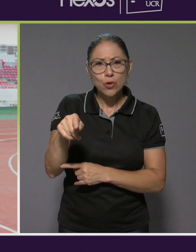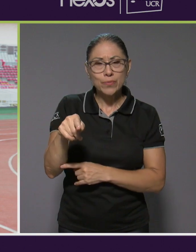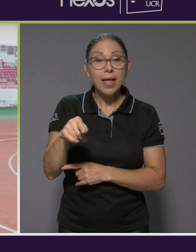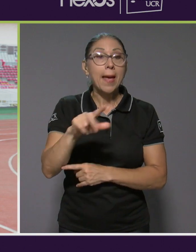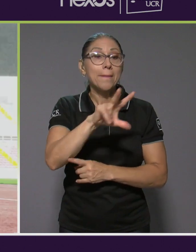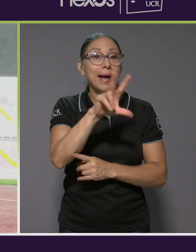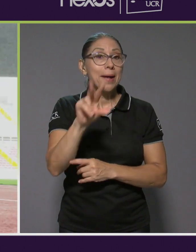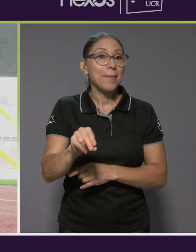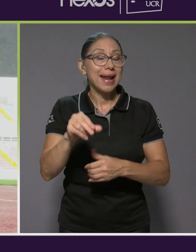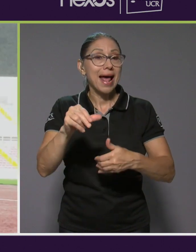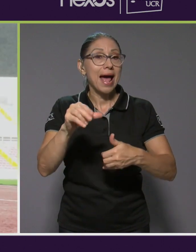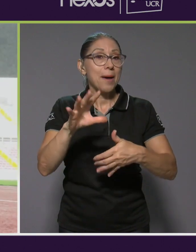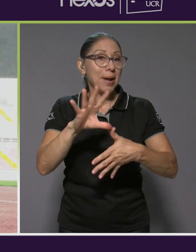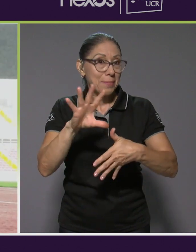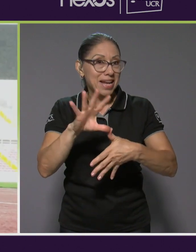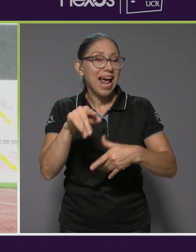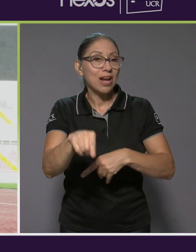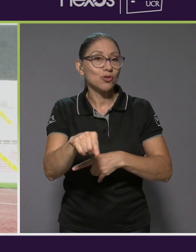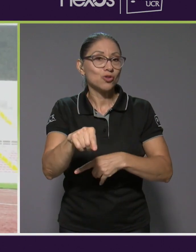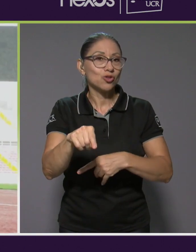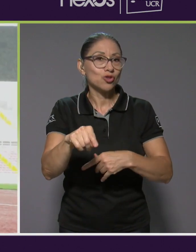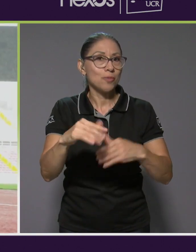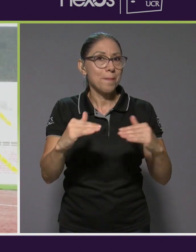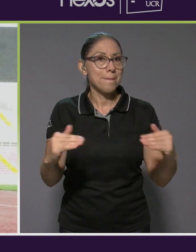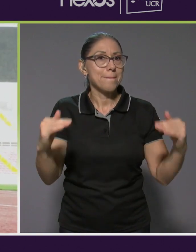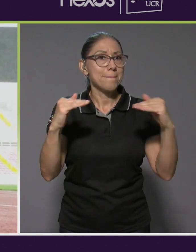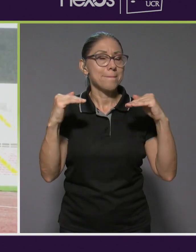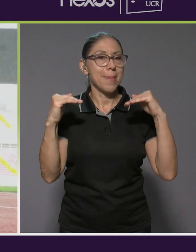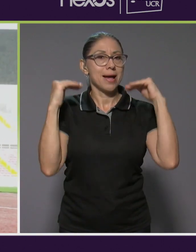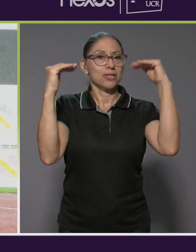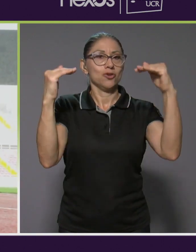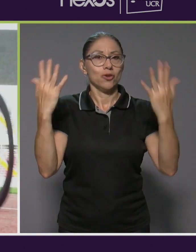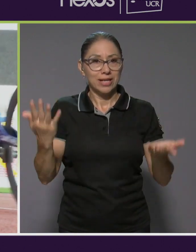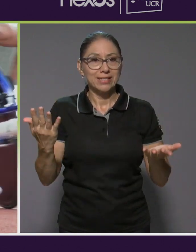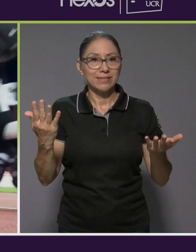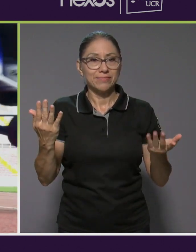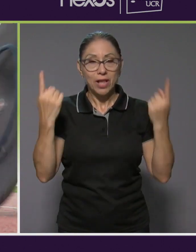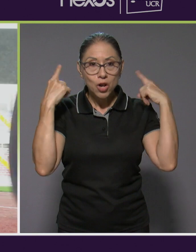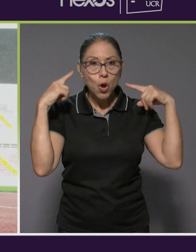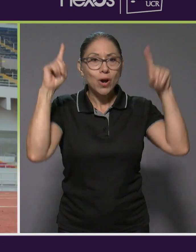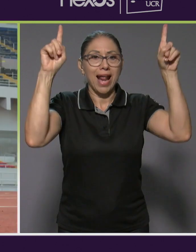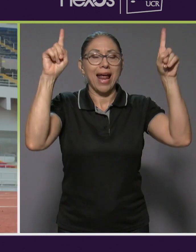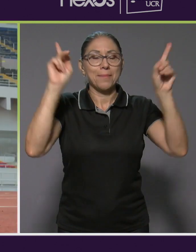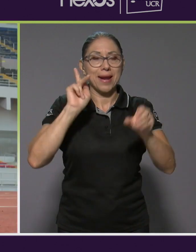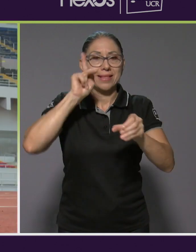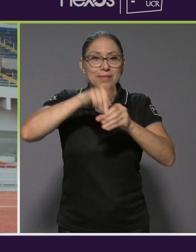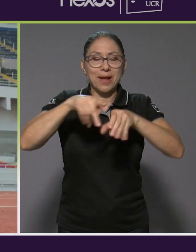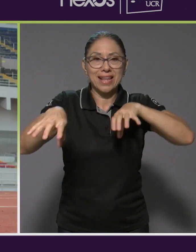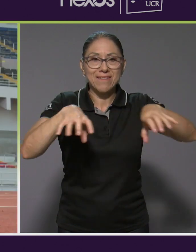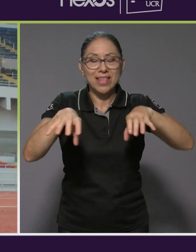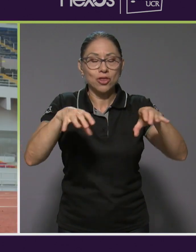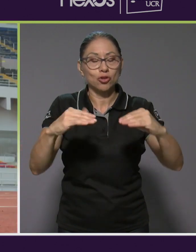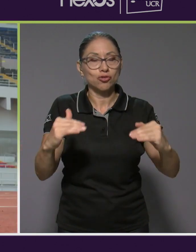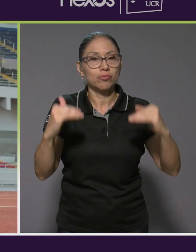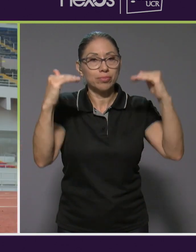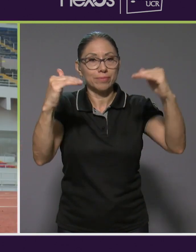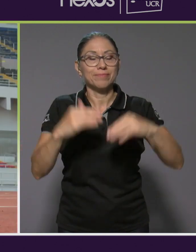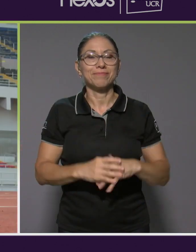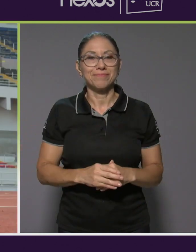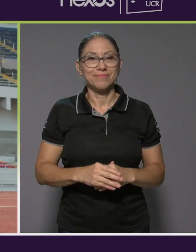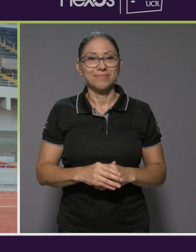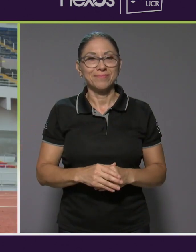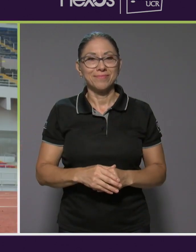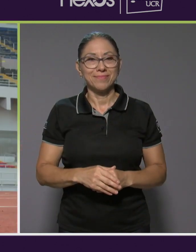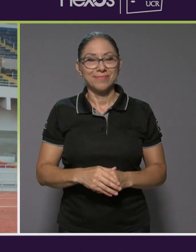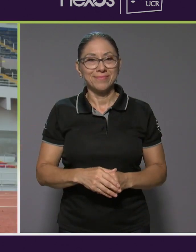para Panamericanos mayores, lograr eventos. Me gustaría ser uno